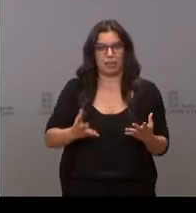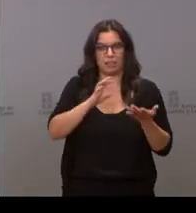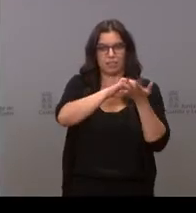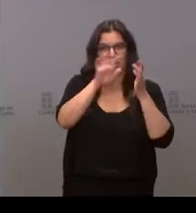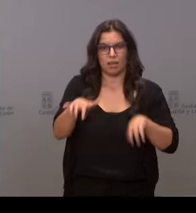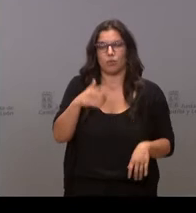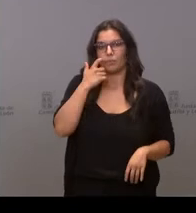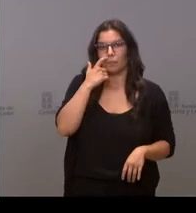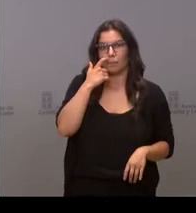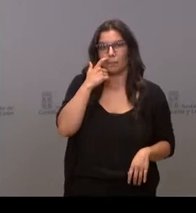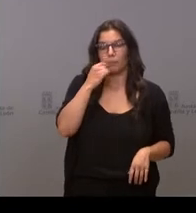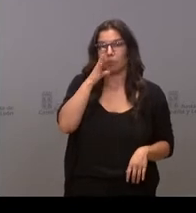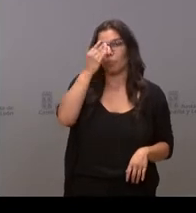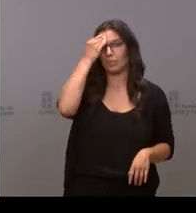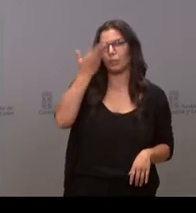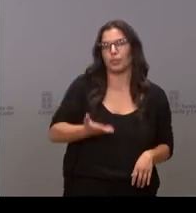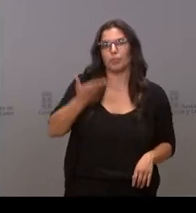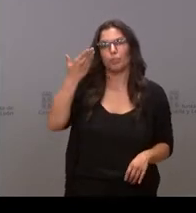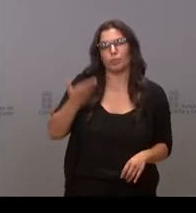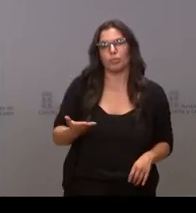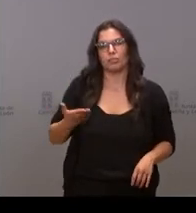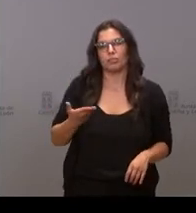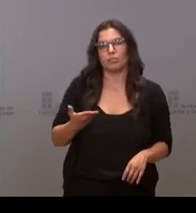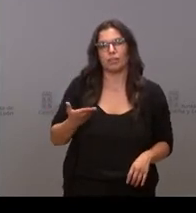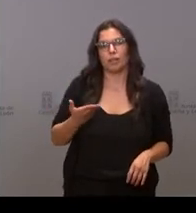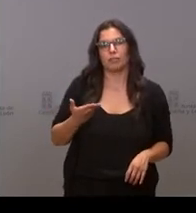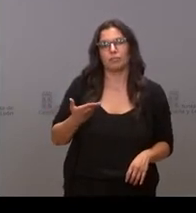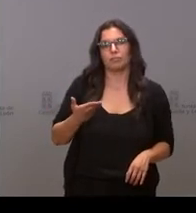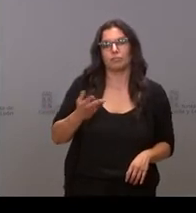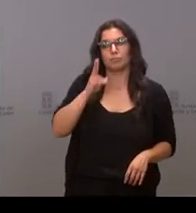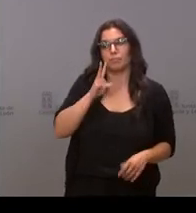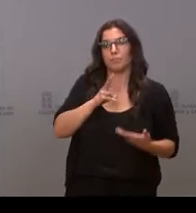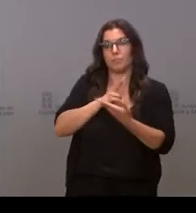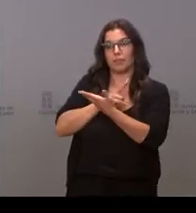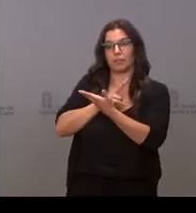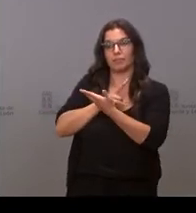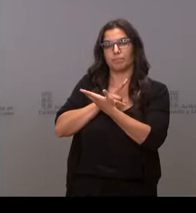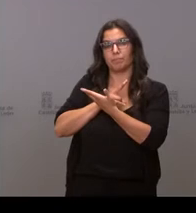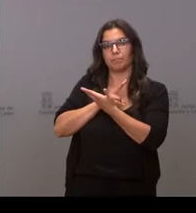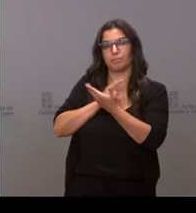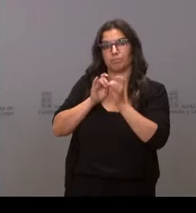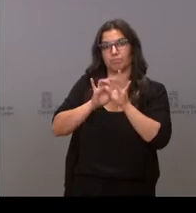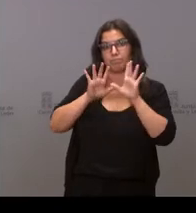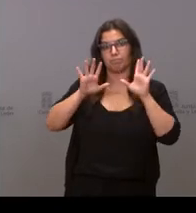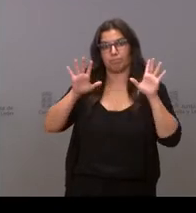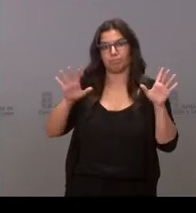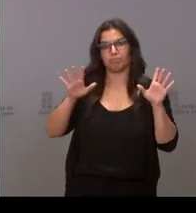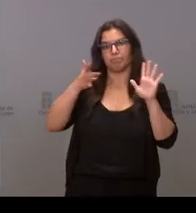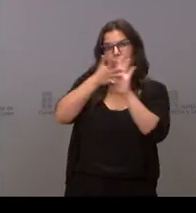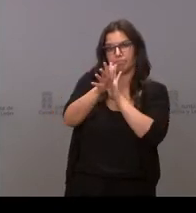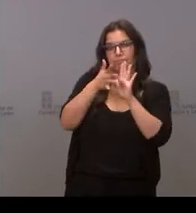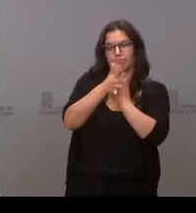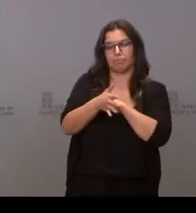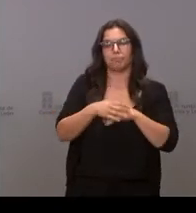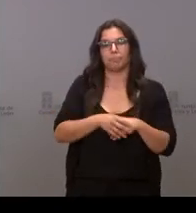porque creemos que es importante resaltar esto que se ve con claridad en esta diapositiva. Como